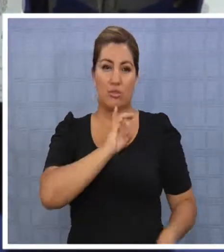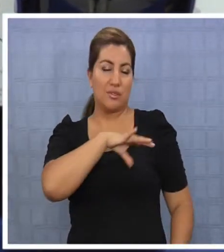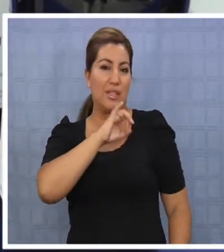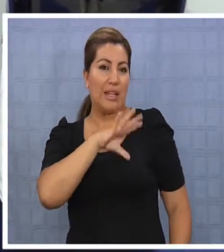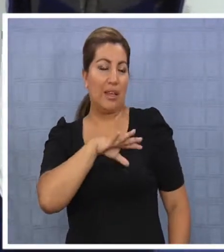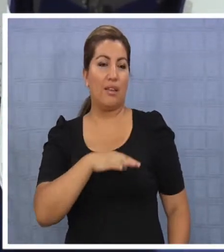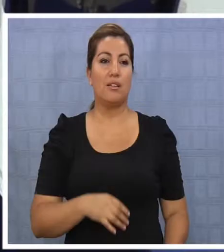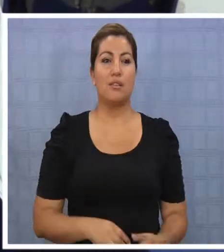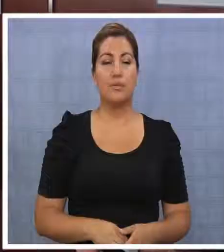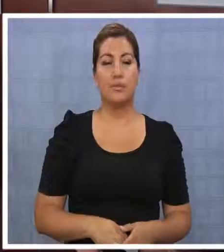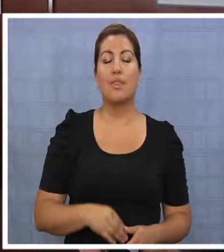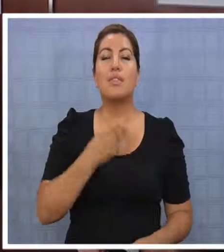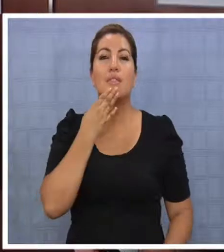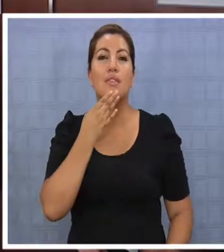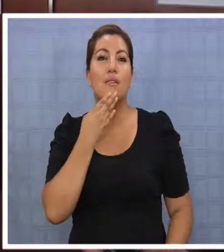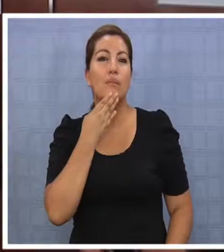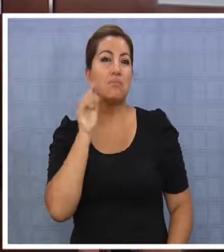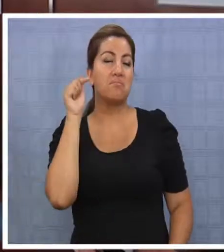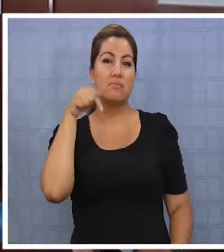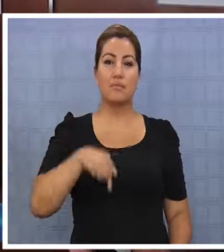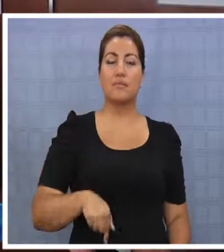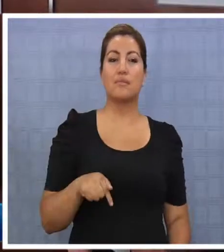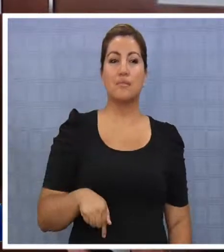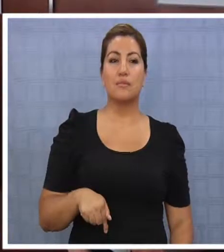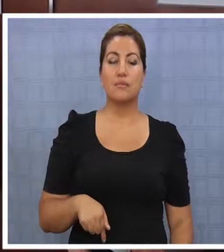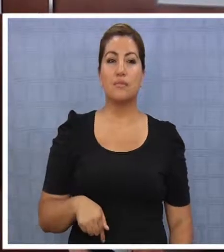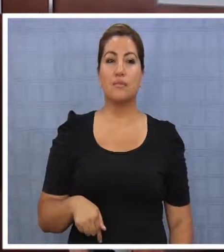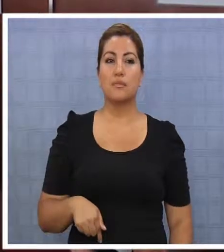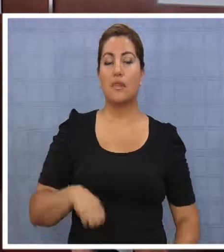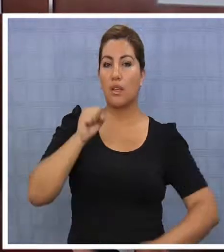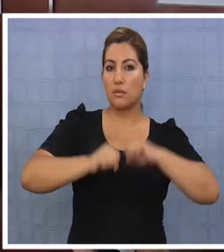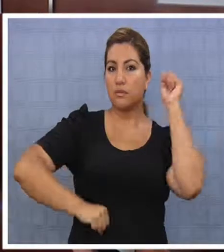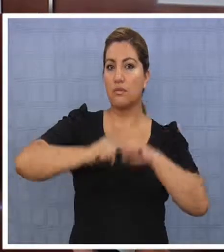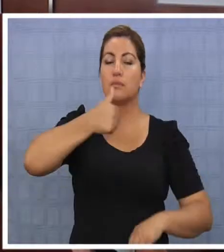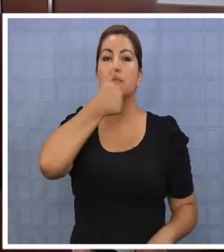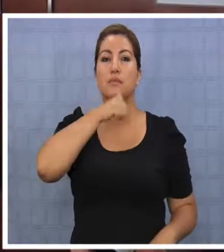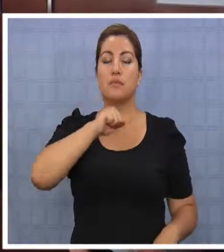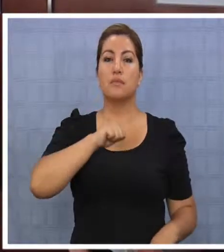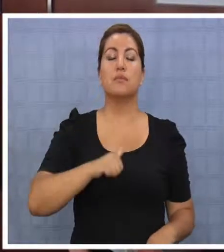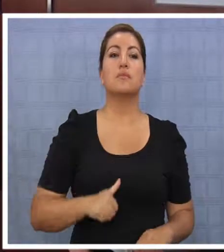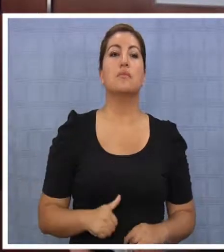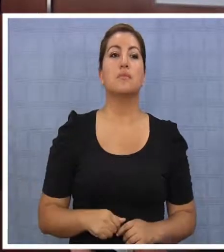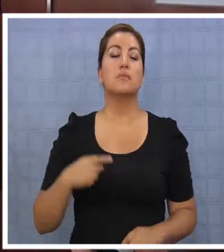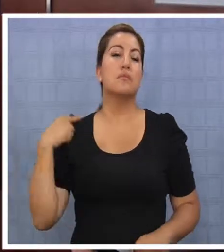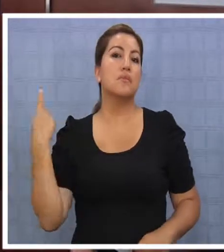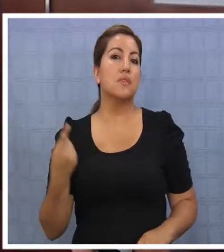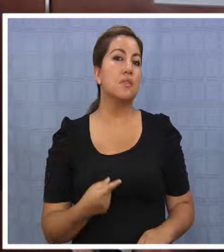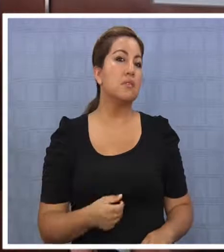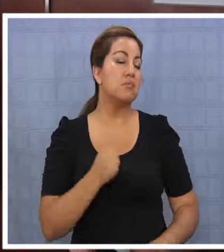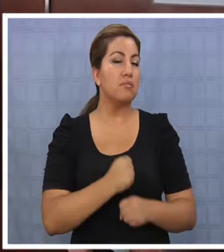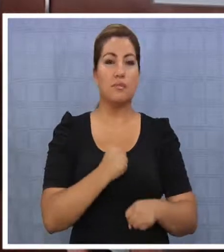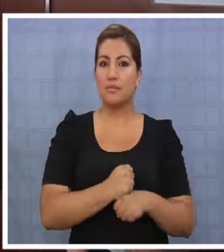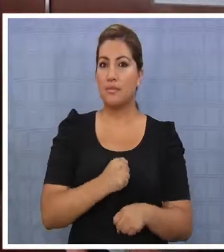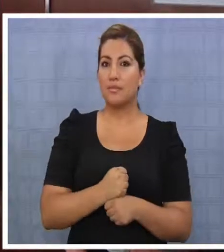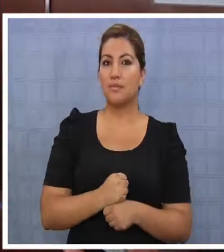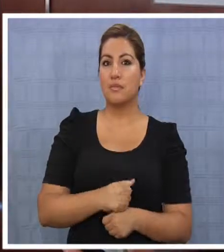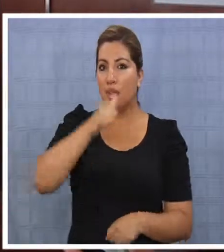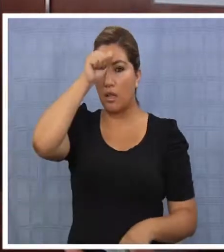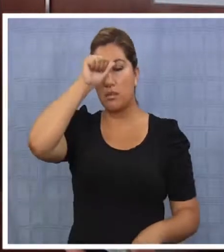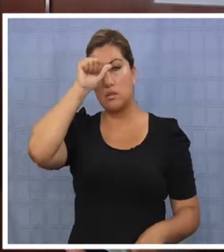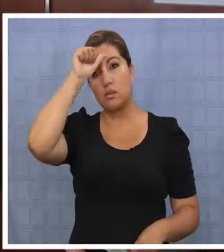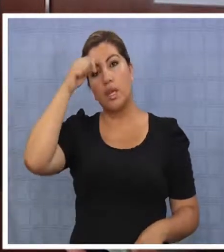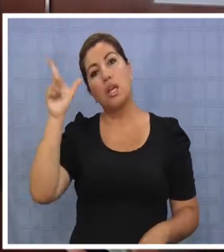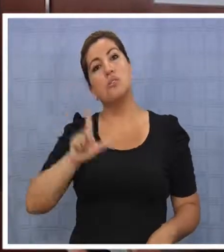el área de desembarco. Porque también acá hay empresas privadas que son los que tienen que estar